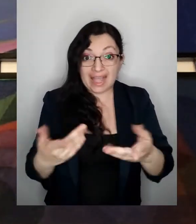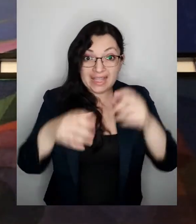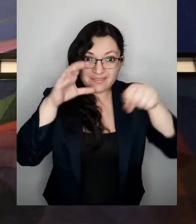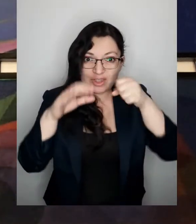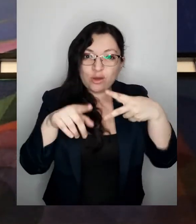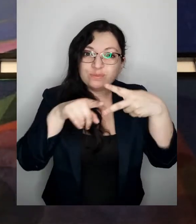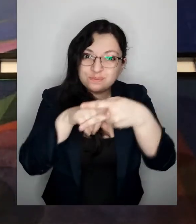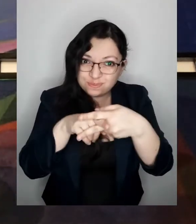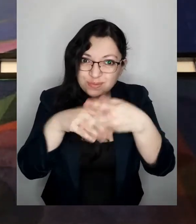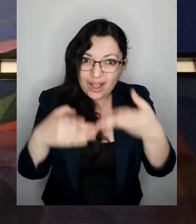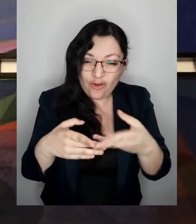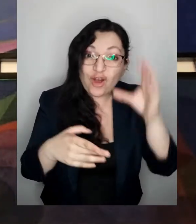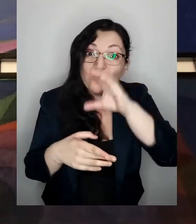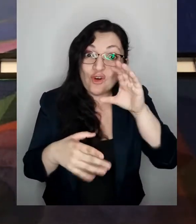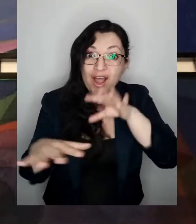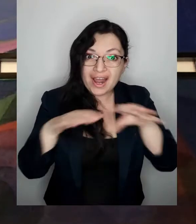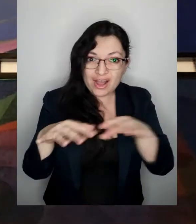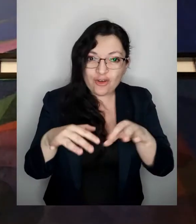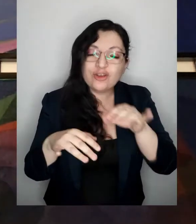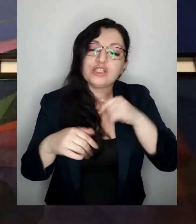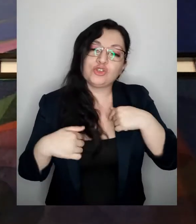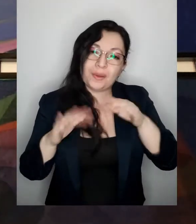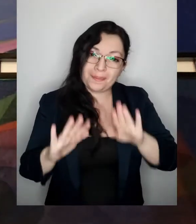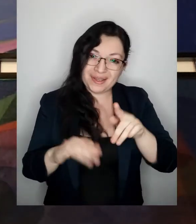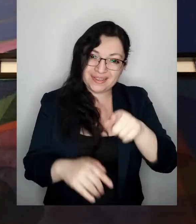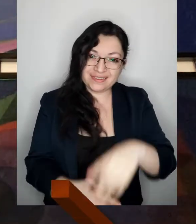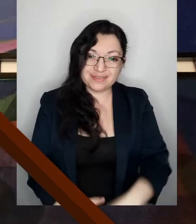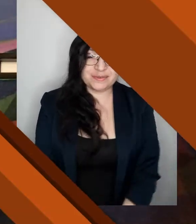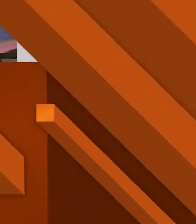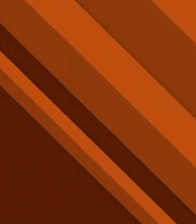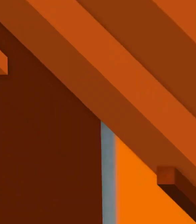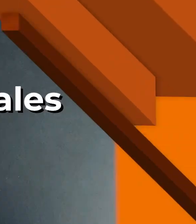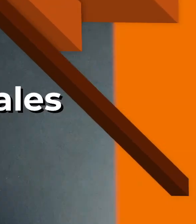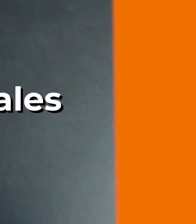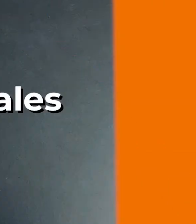Detén un momento este video, anda a buscar estas cosas, te espero